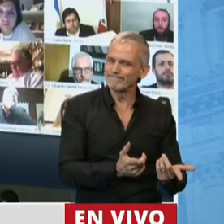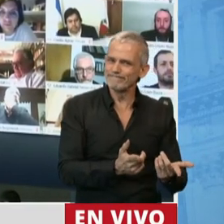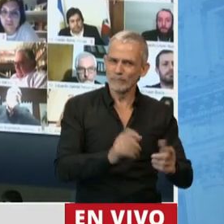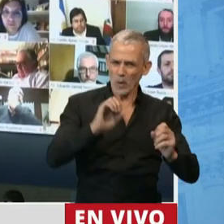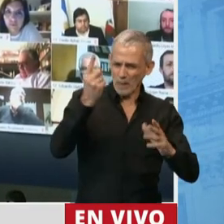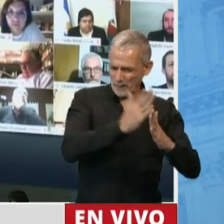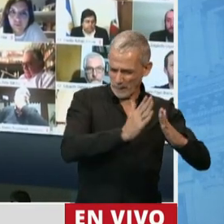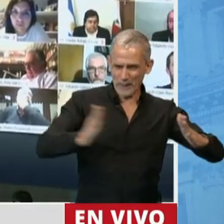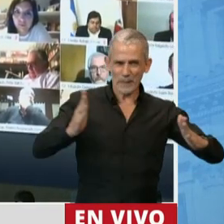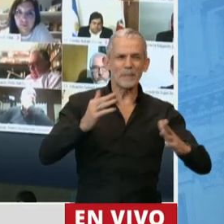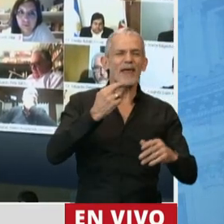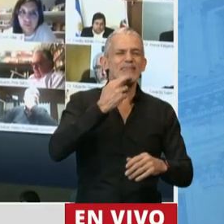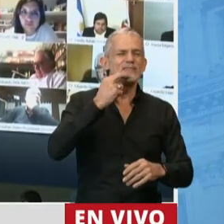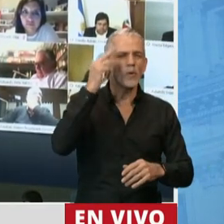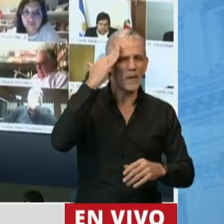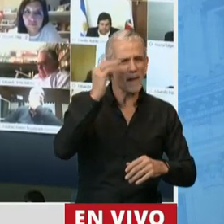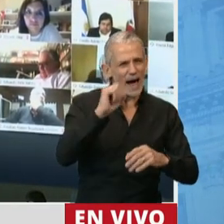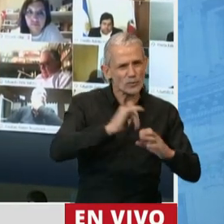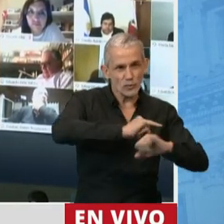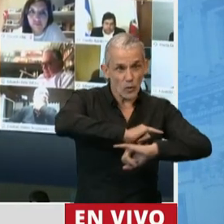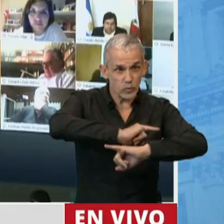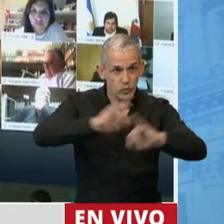que se anuncia el 19 de marzo,